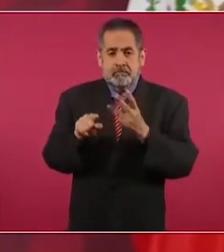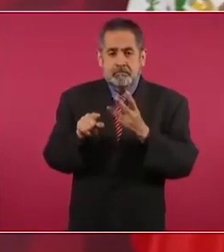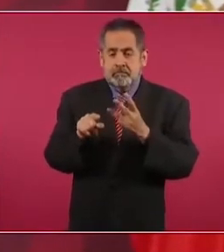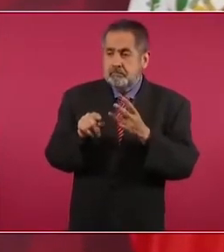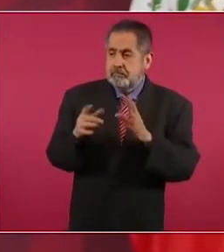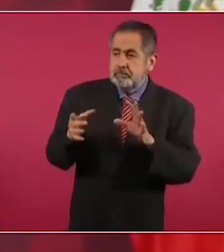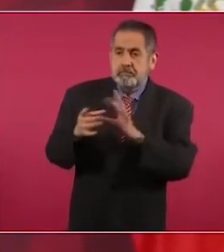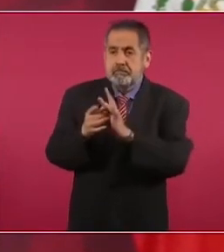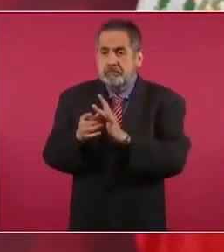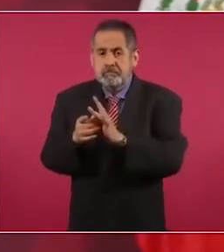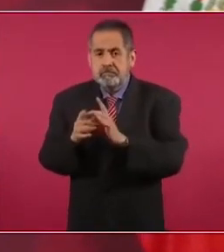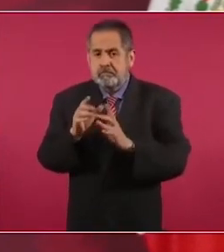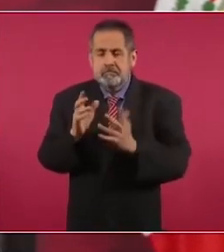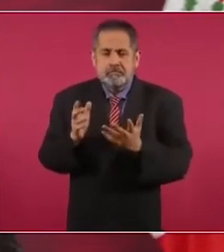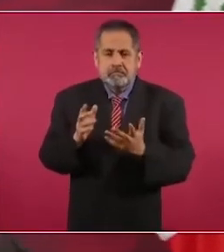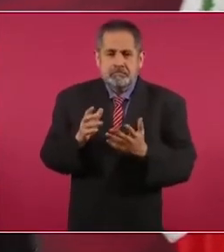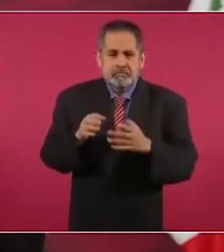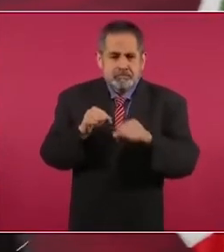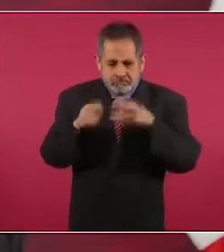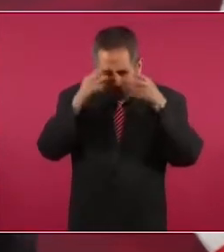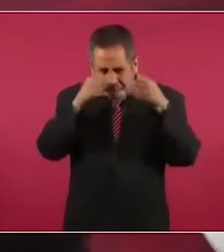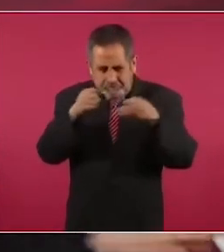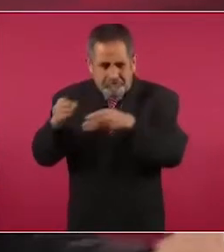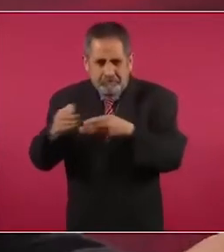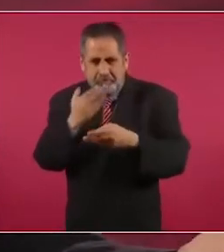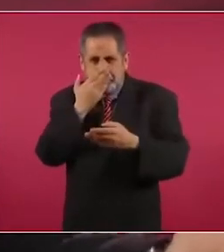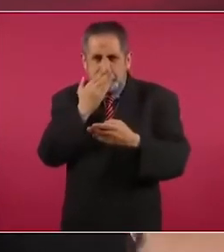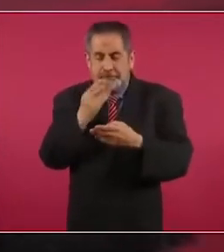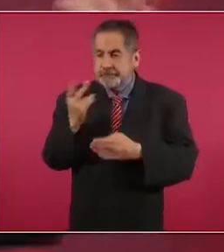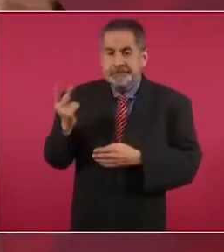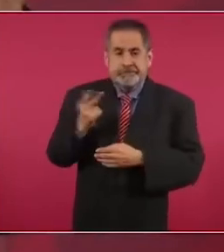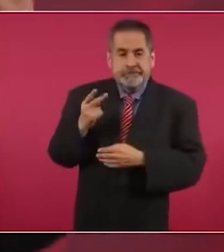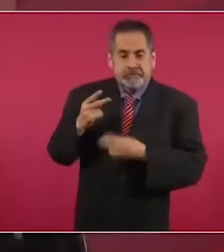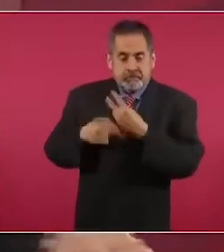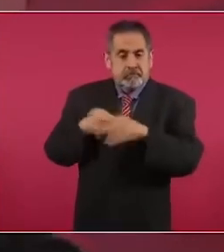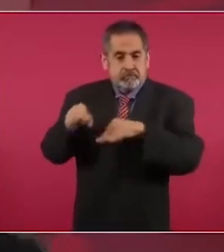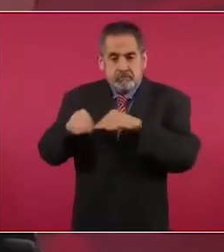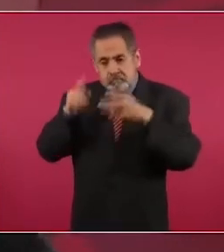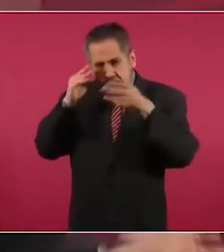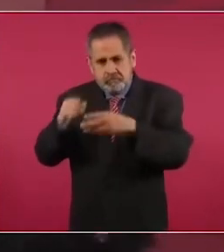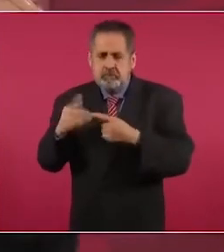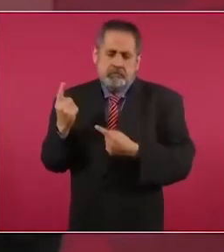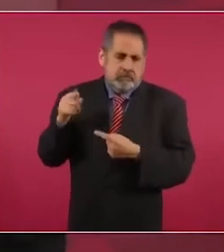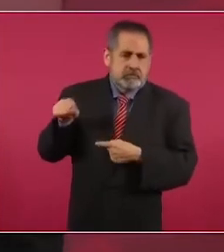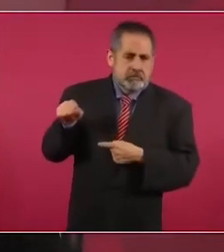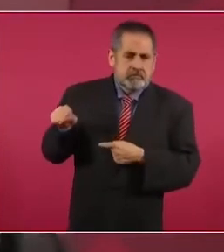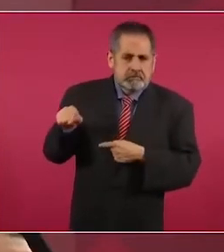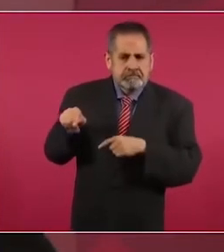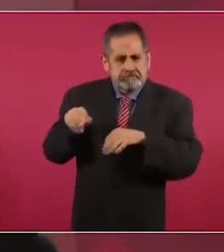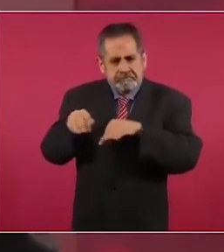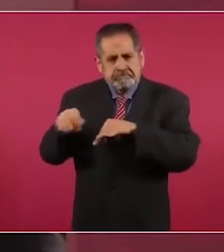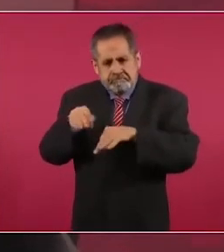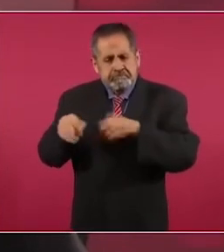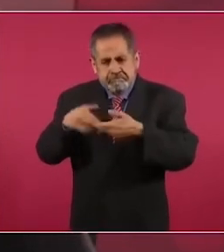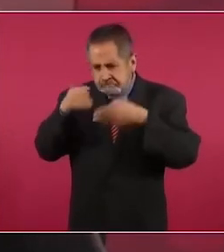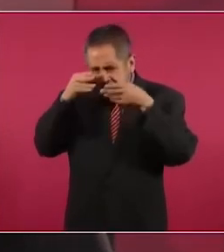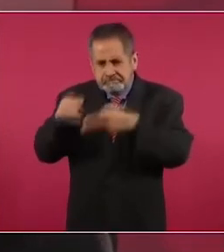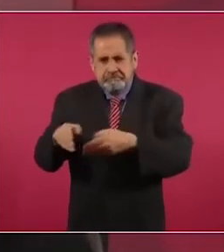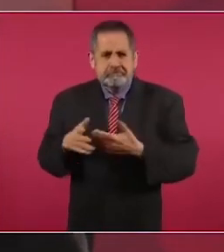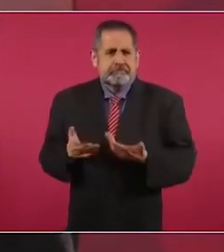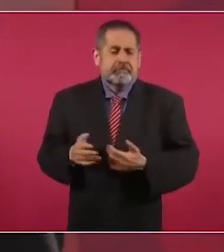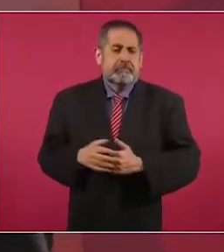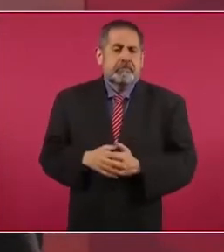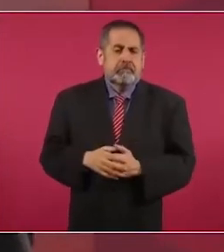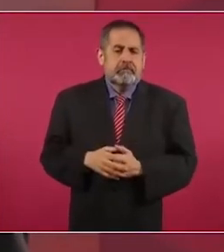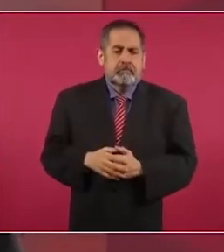asuntos. Pues miren, aquí estaban los dos. hoy, bueno, uno, este… mi